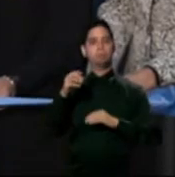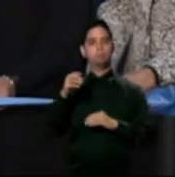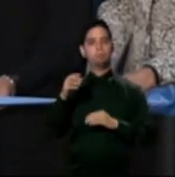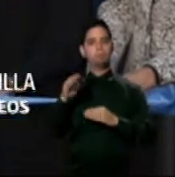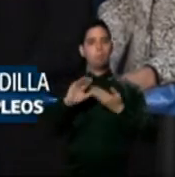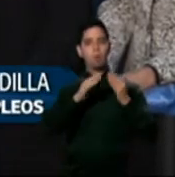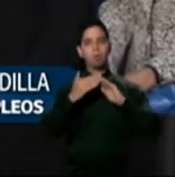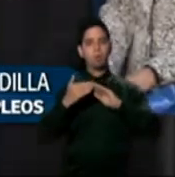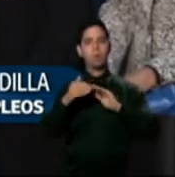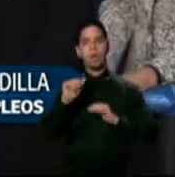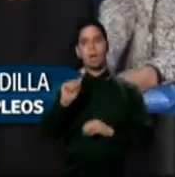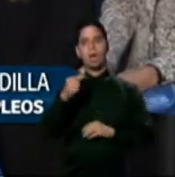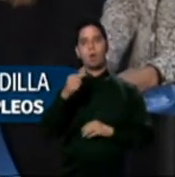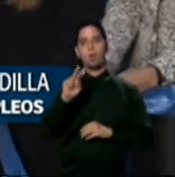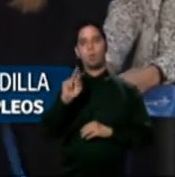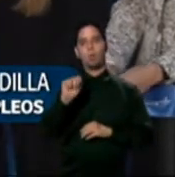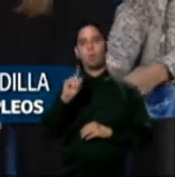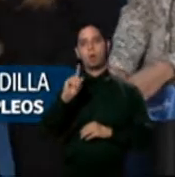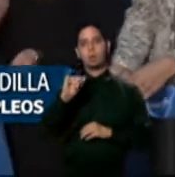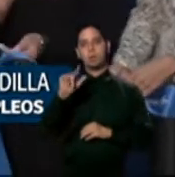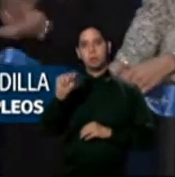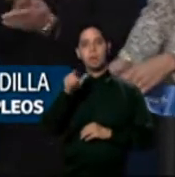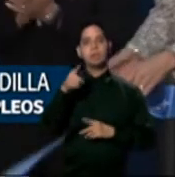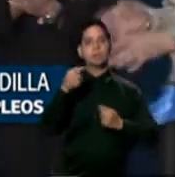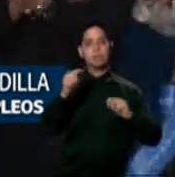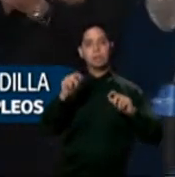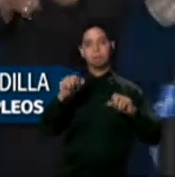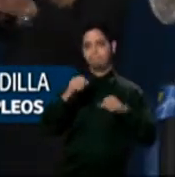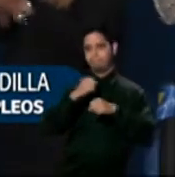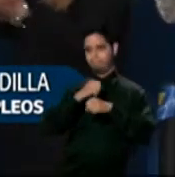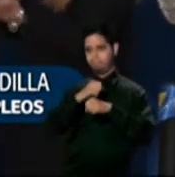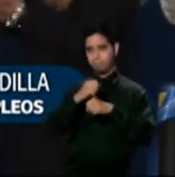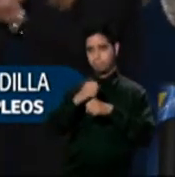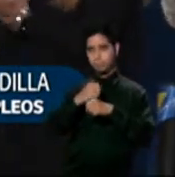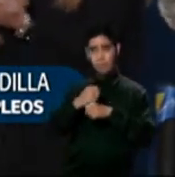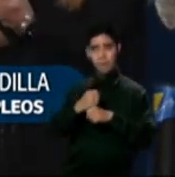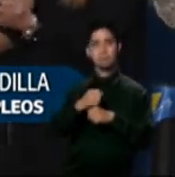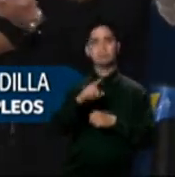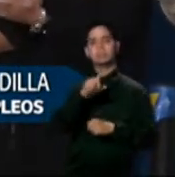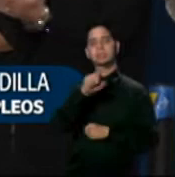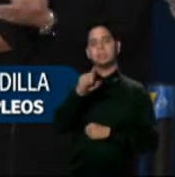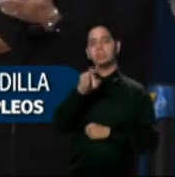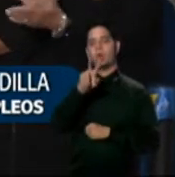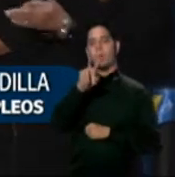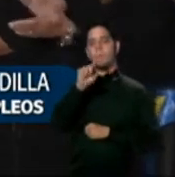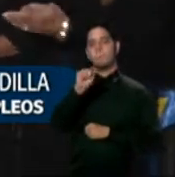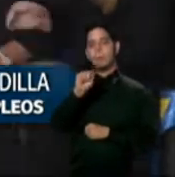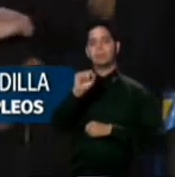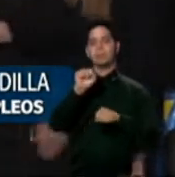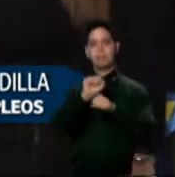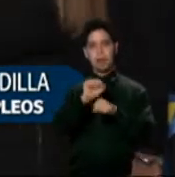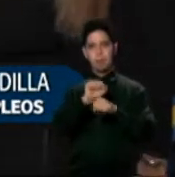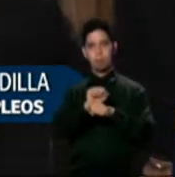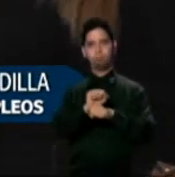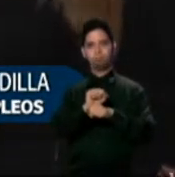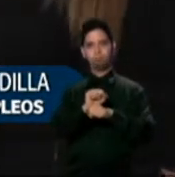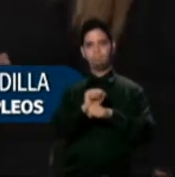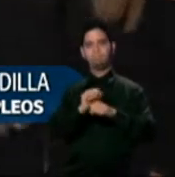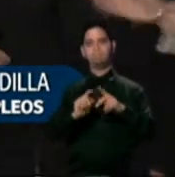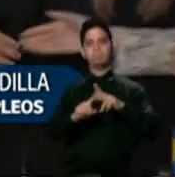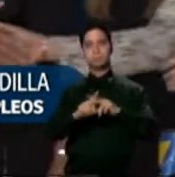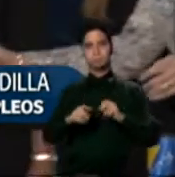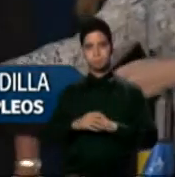expandir sus operaciones y crear 120 empleos en los próximos tres años. La expansión de la empresa se